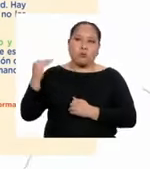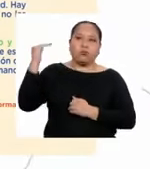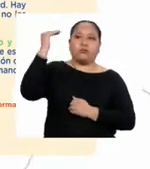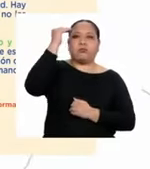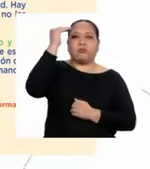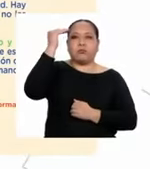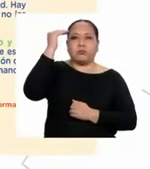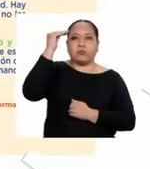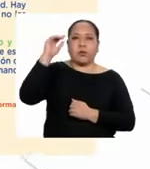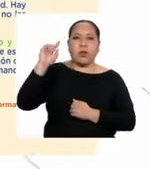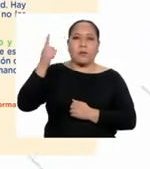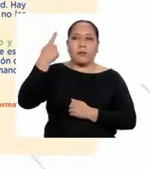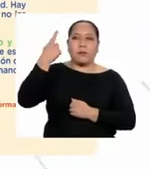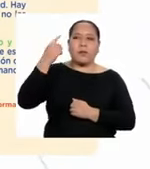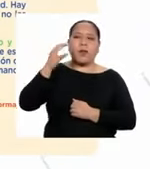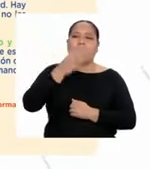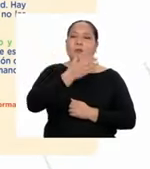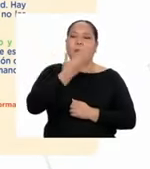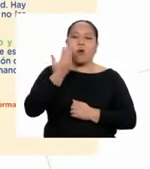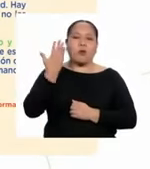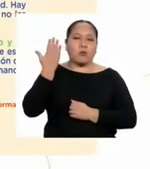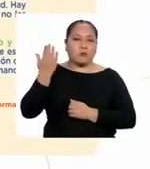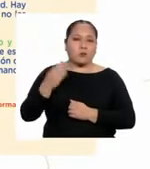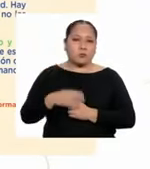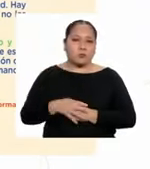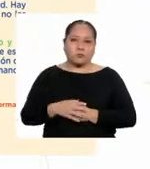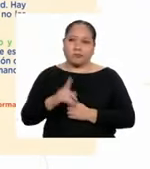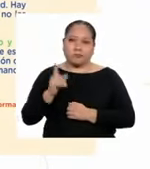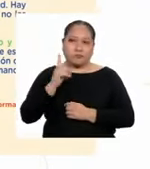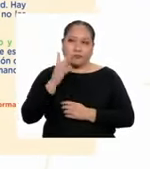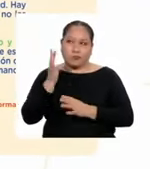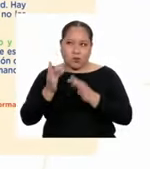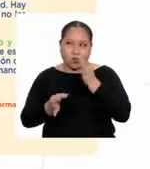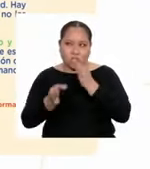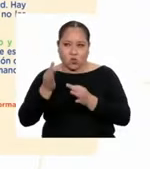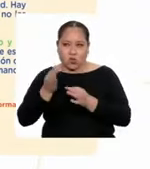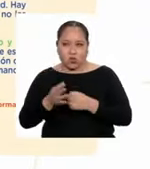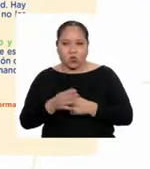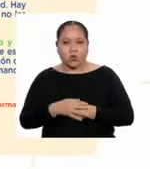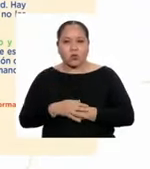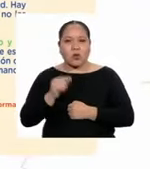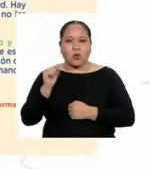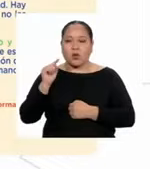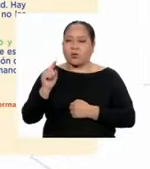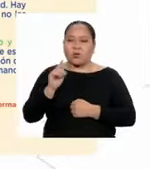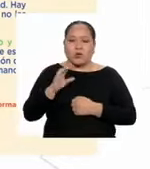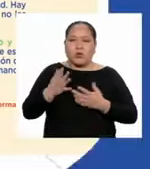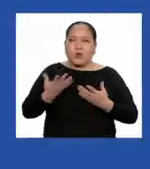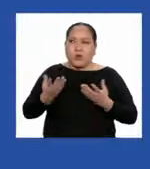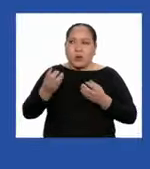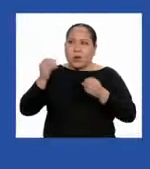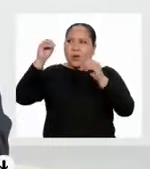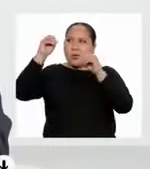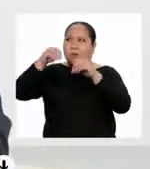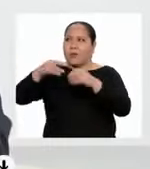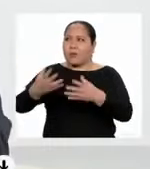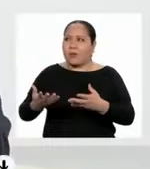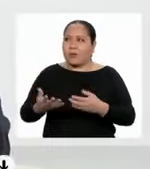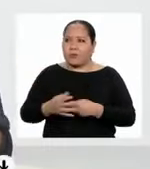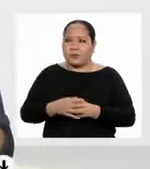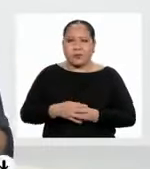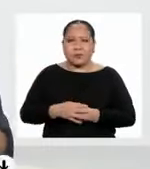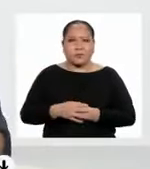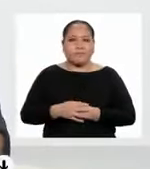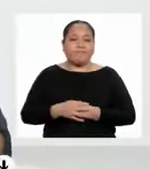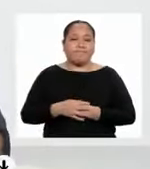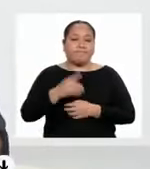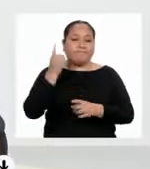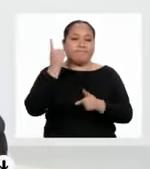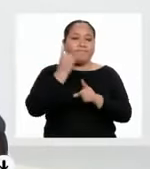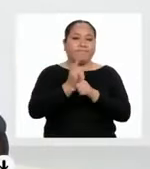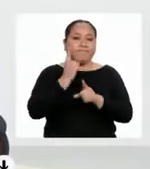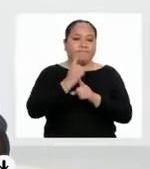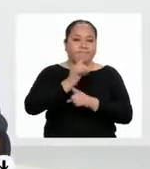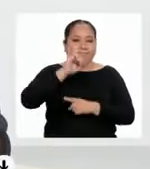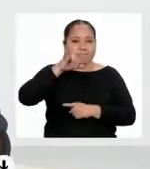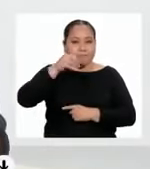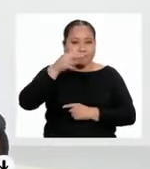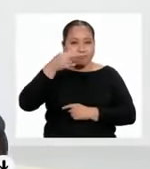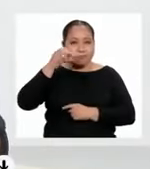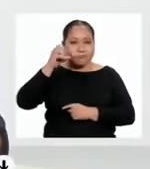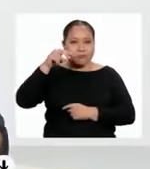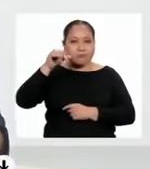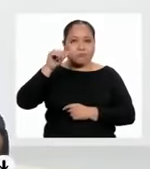como la mejor. ¡Qué injusticia! Eso no debería existir, pues. Así es, Jonathan.